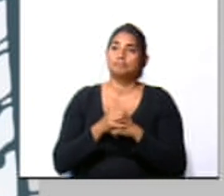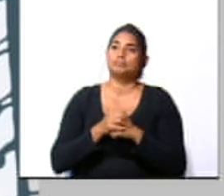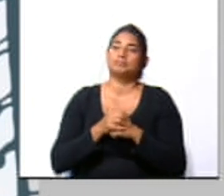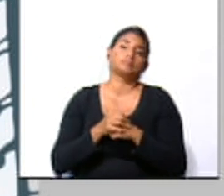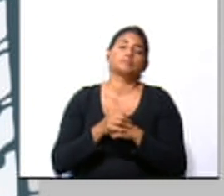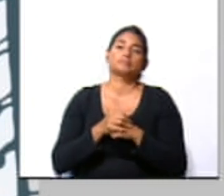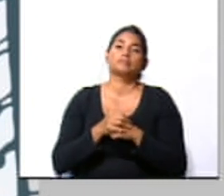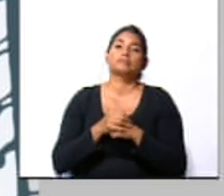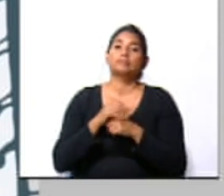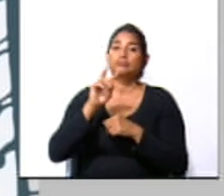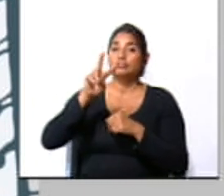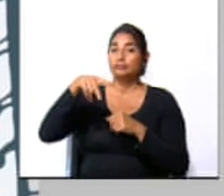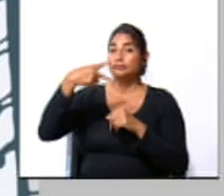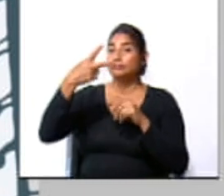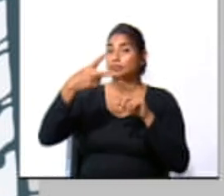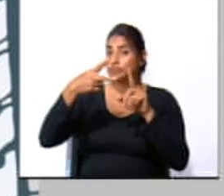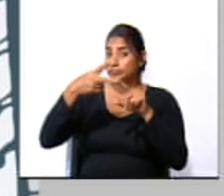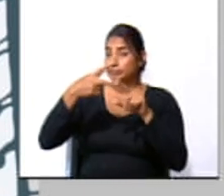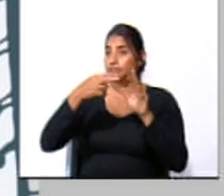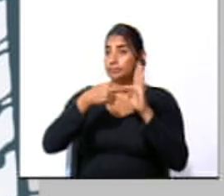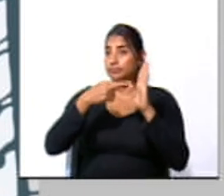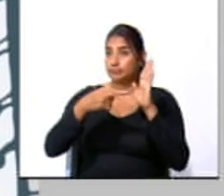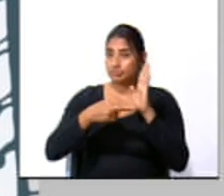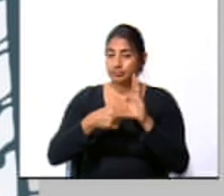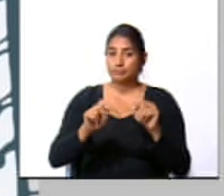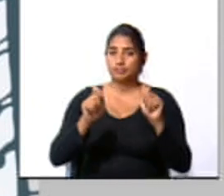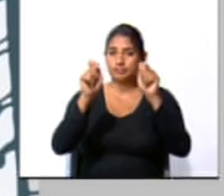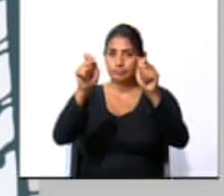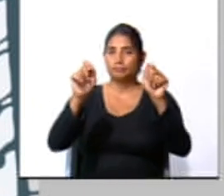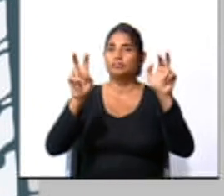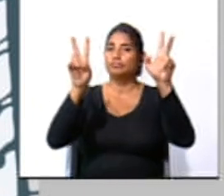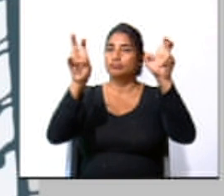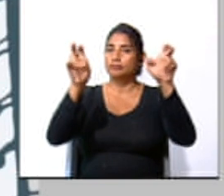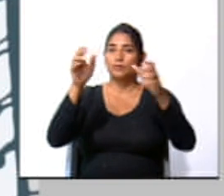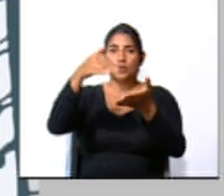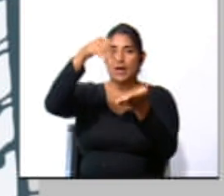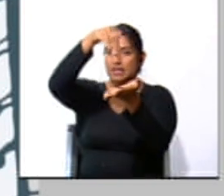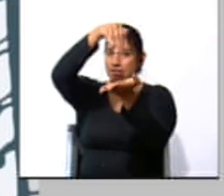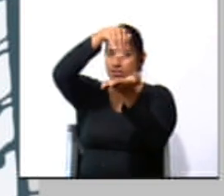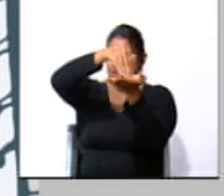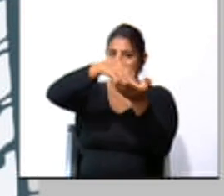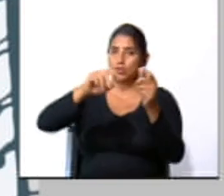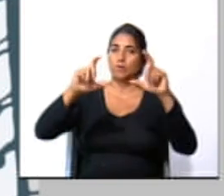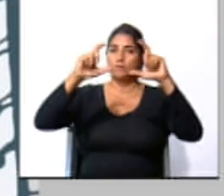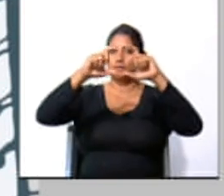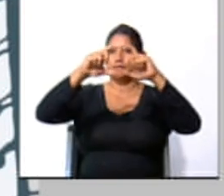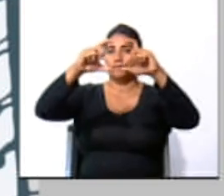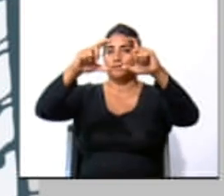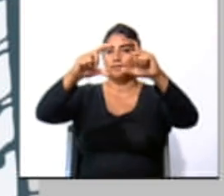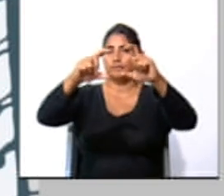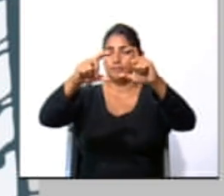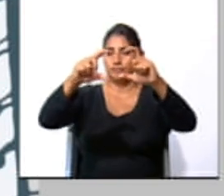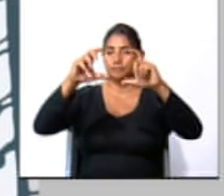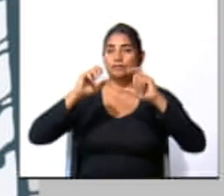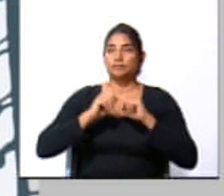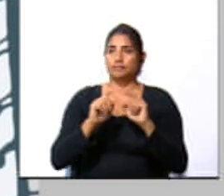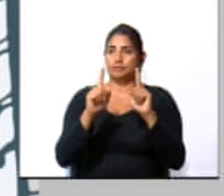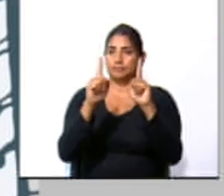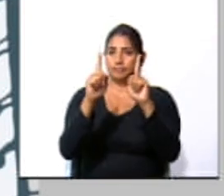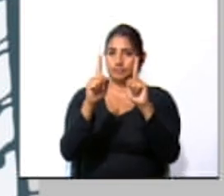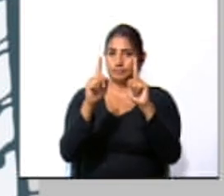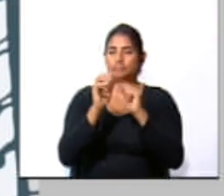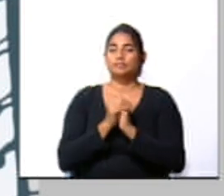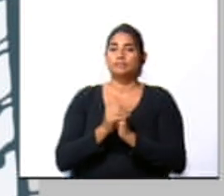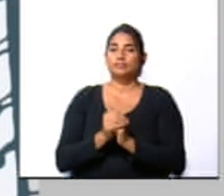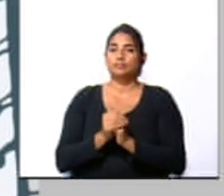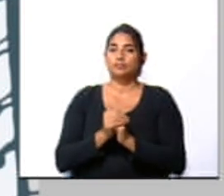Siguiendo esta regla, nuestro título o concepto de primer orden siempre irá al centro y ocupará una porción relativamente grande de la hoja,